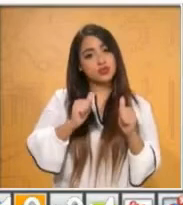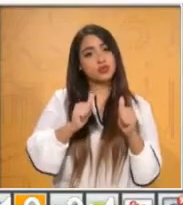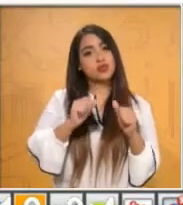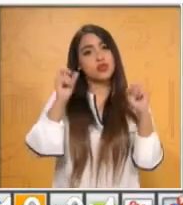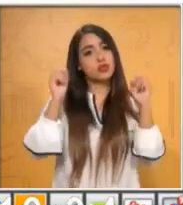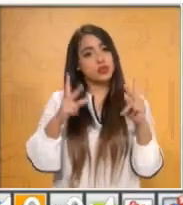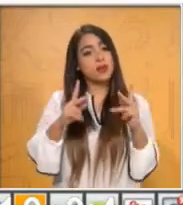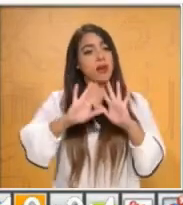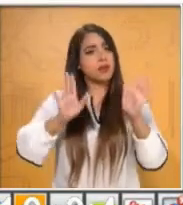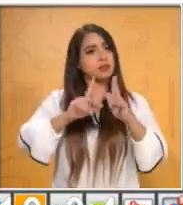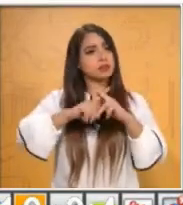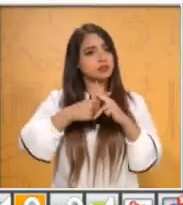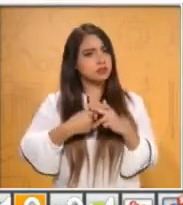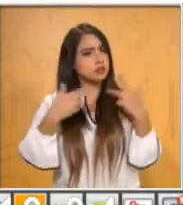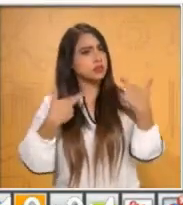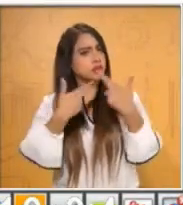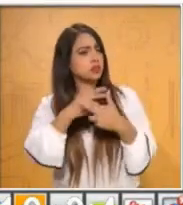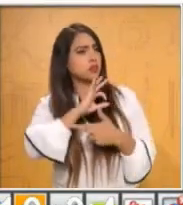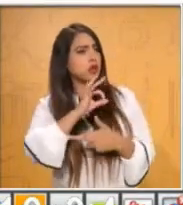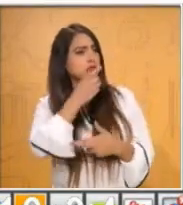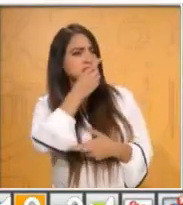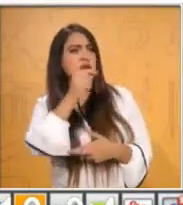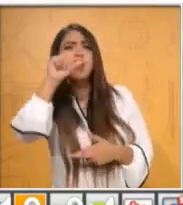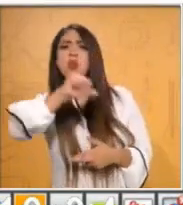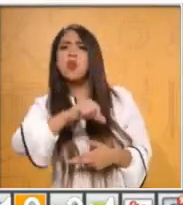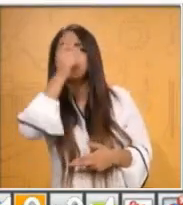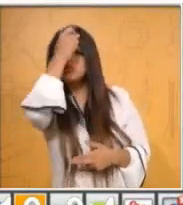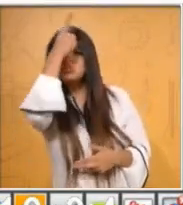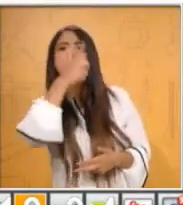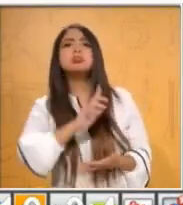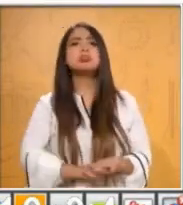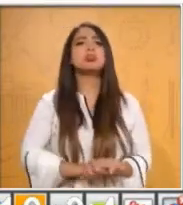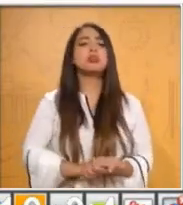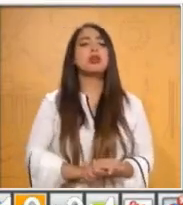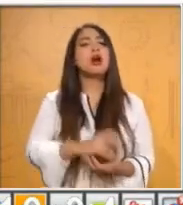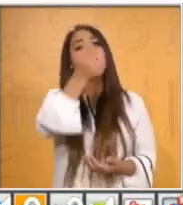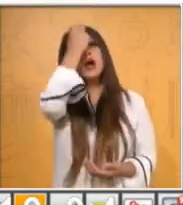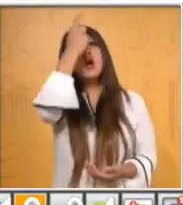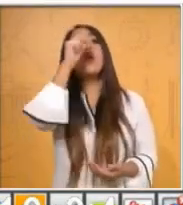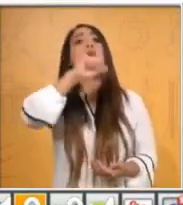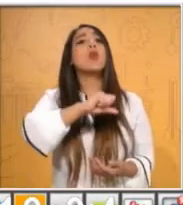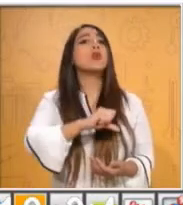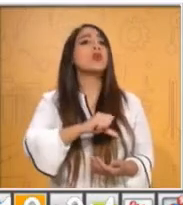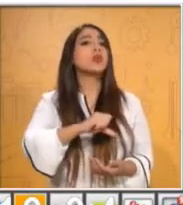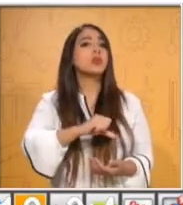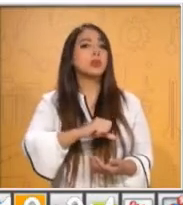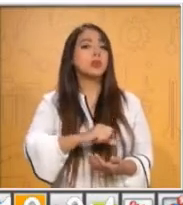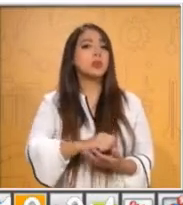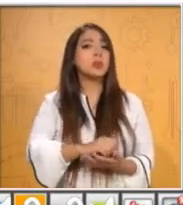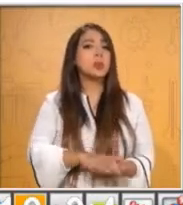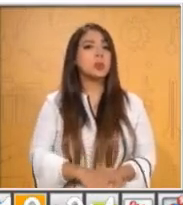dar inicio maestra, ¿nos puede decir cuál es el acertijo del día de hoy? El acertijo del día de hoy corresponde a